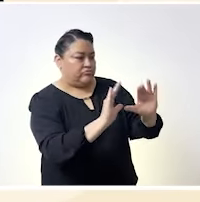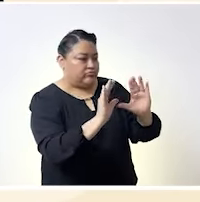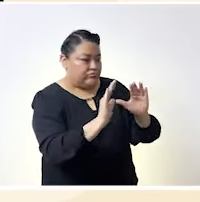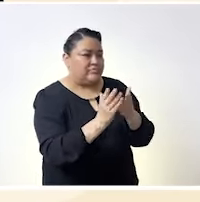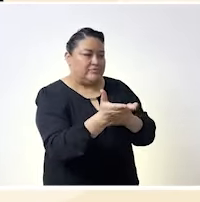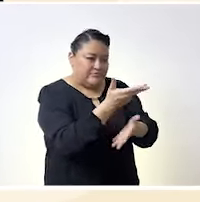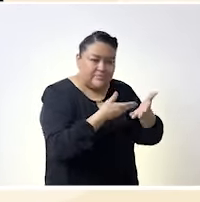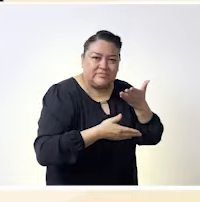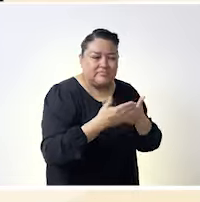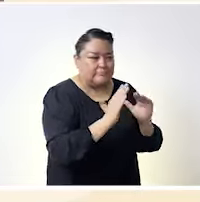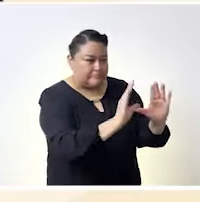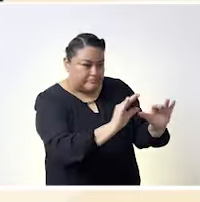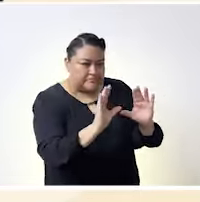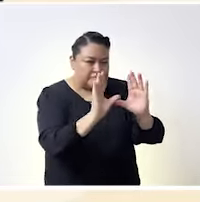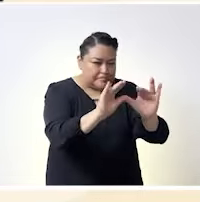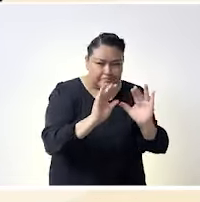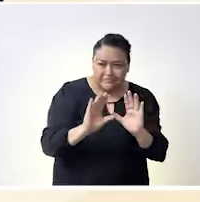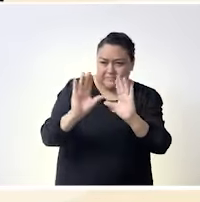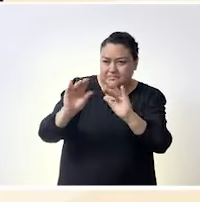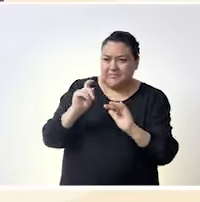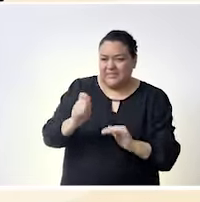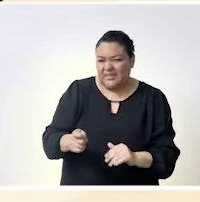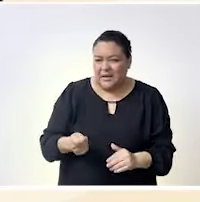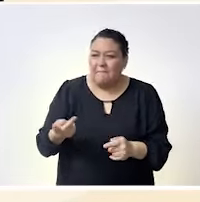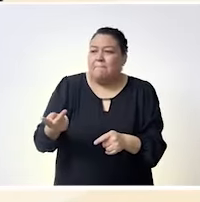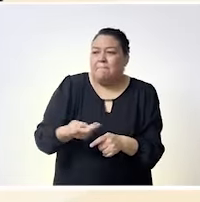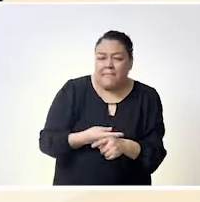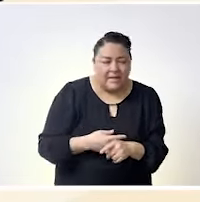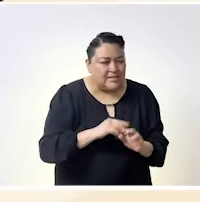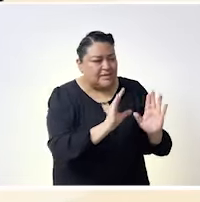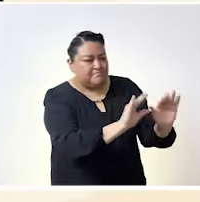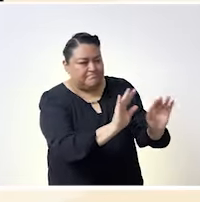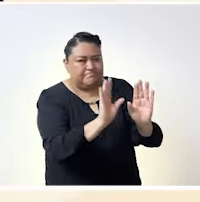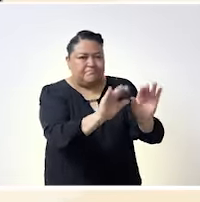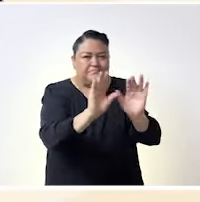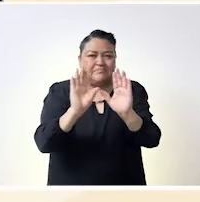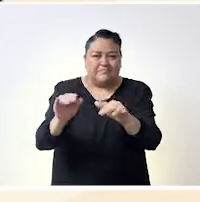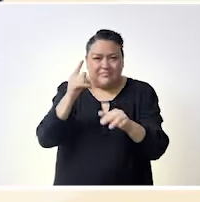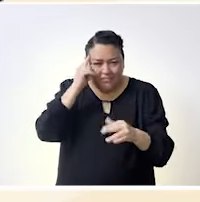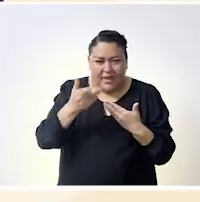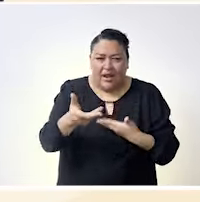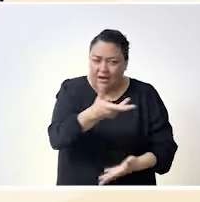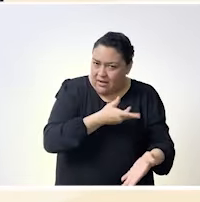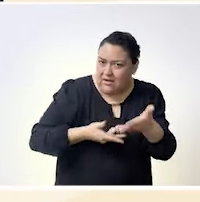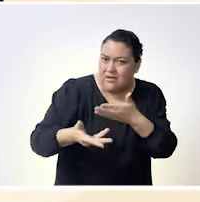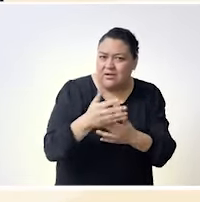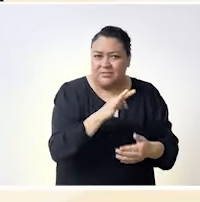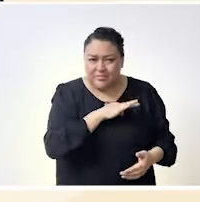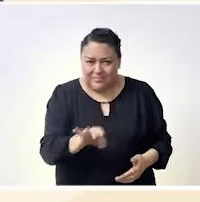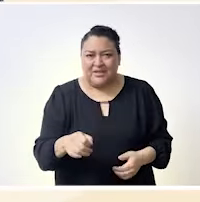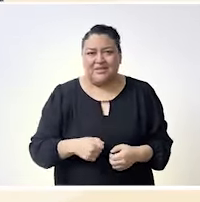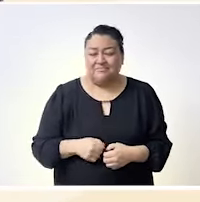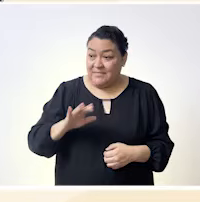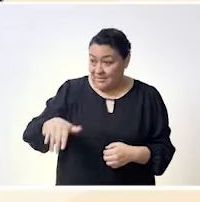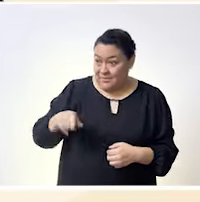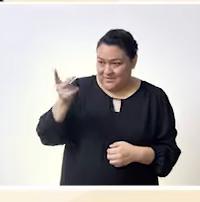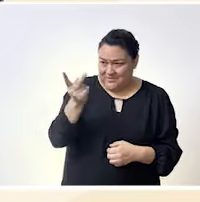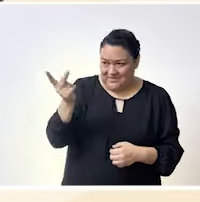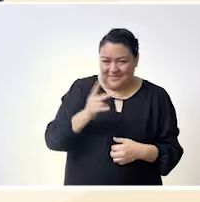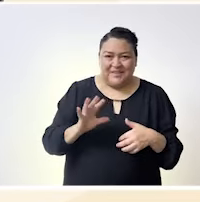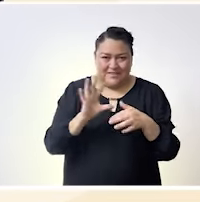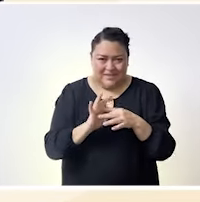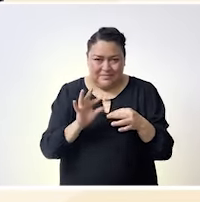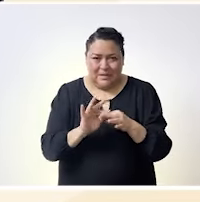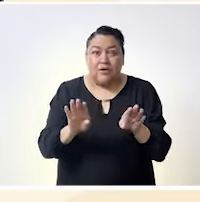entonces por ahí aventar aventar chispazos de qué es lo que está sucediendo para poder seguir construyendo y me gustaba